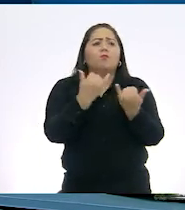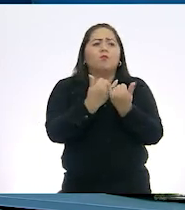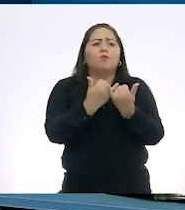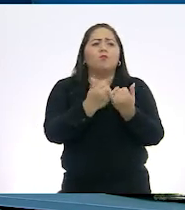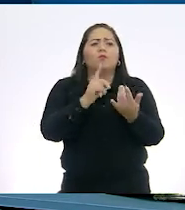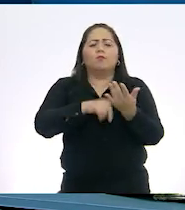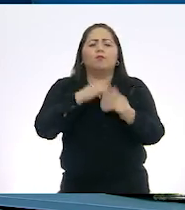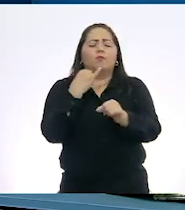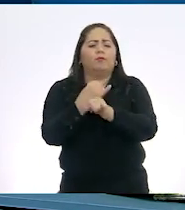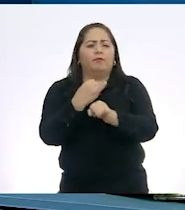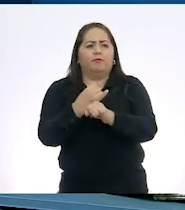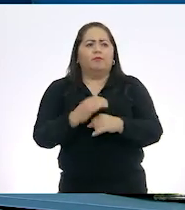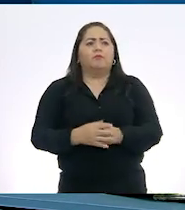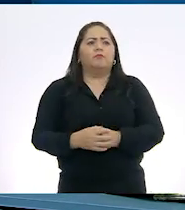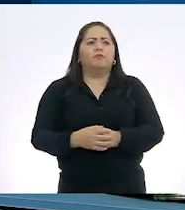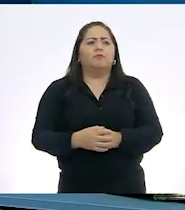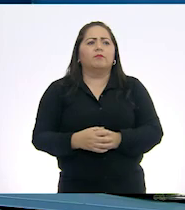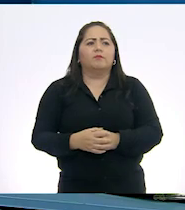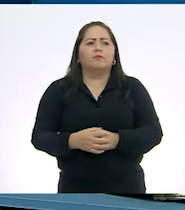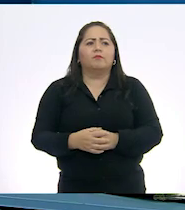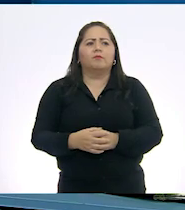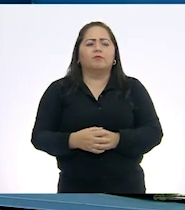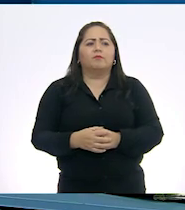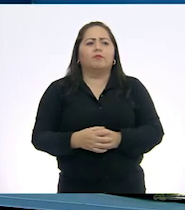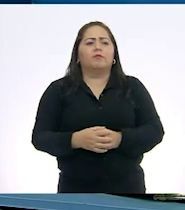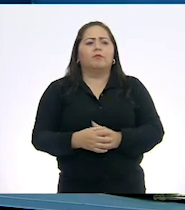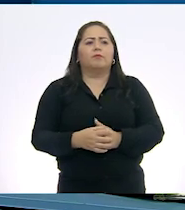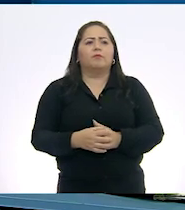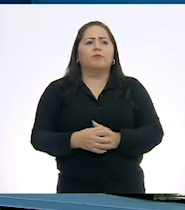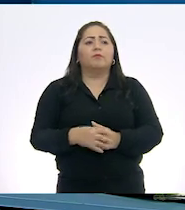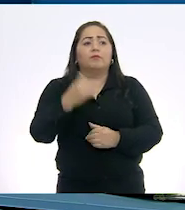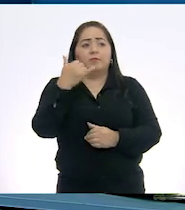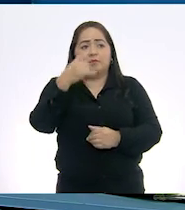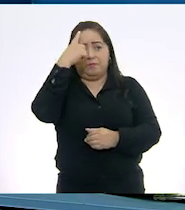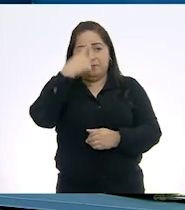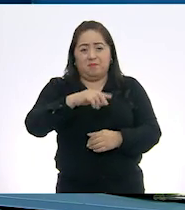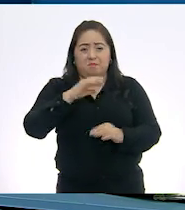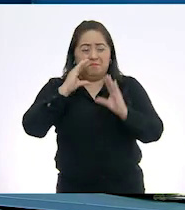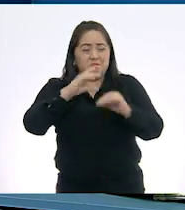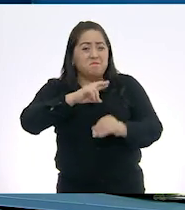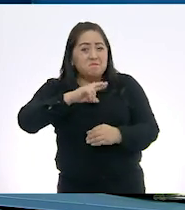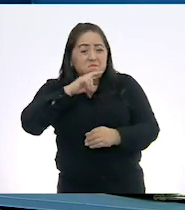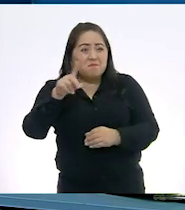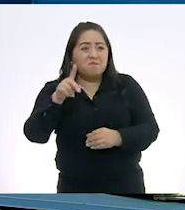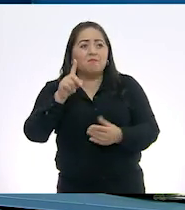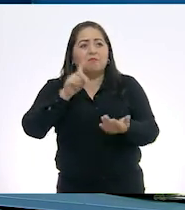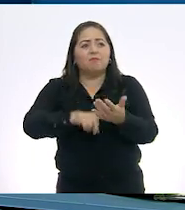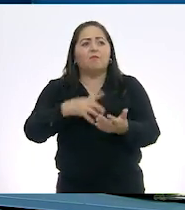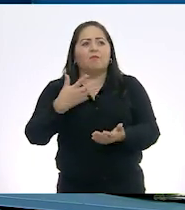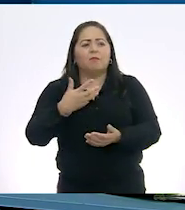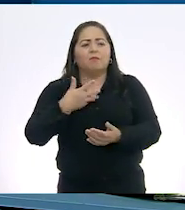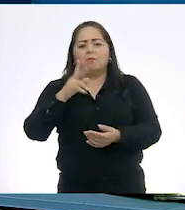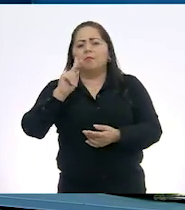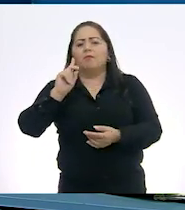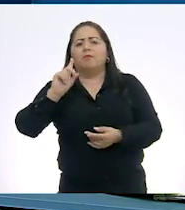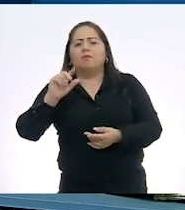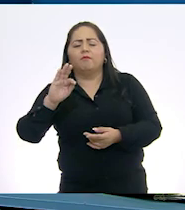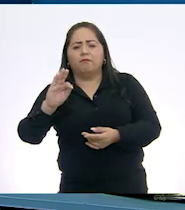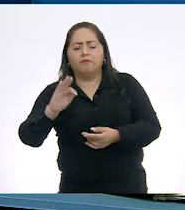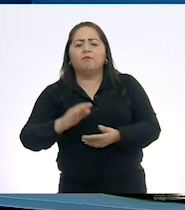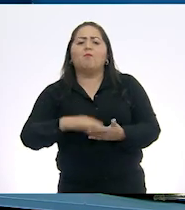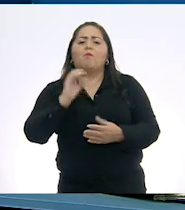únicamente en línea. Ustedes deciden descargar o probar en línea. Y para entenderlo mejor, hay un PDF, hay un